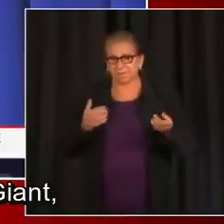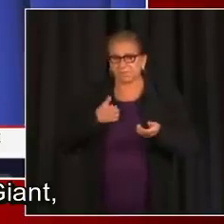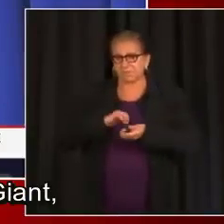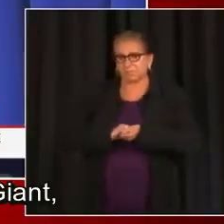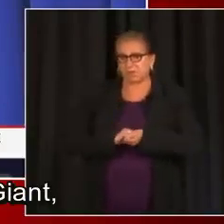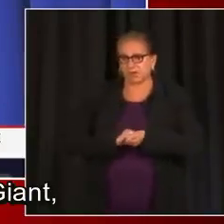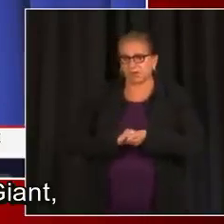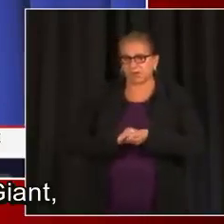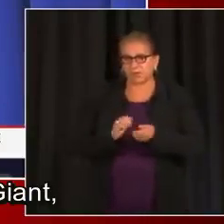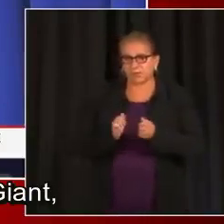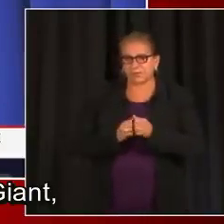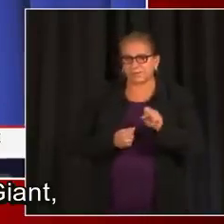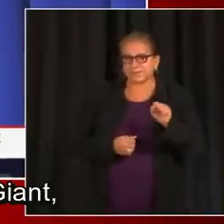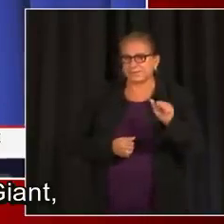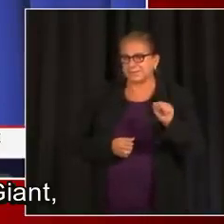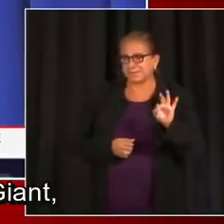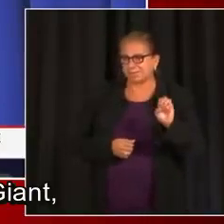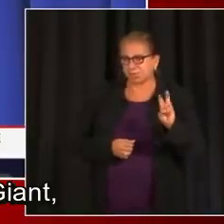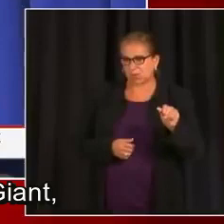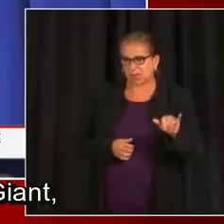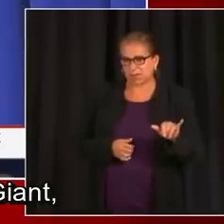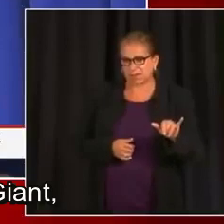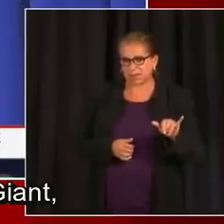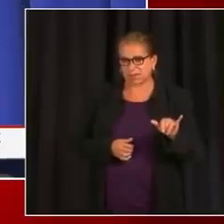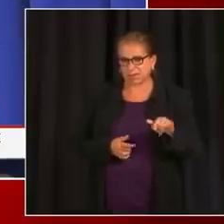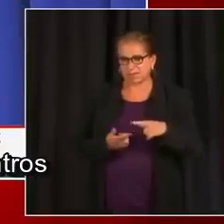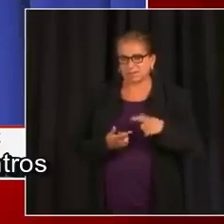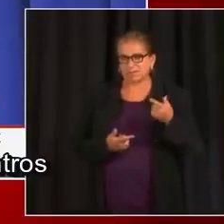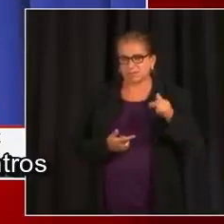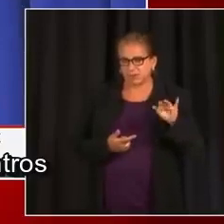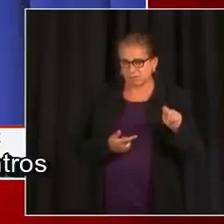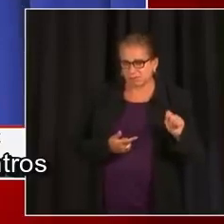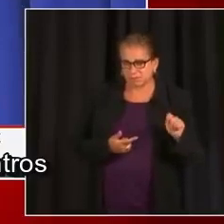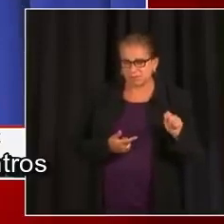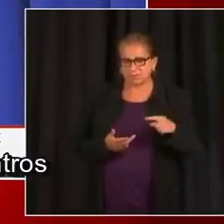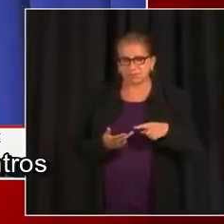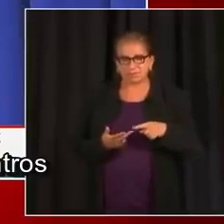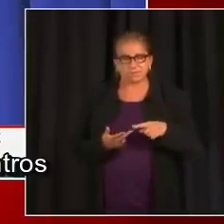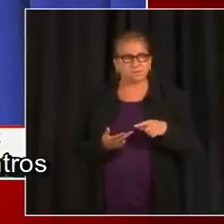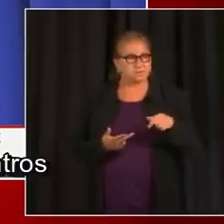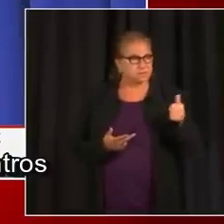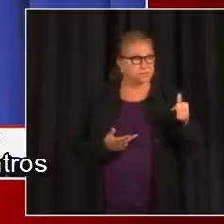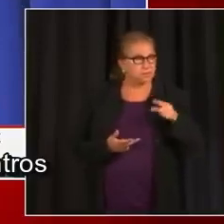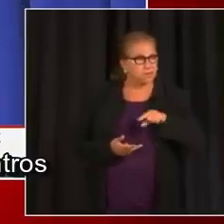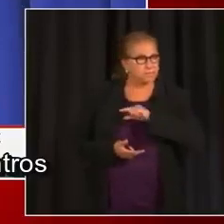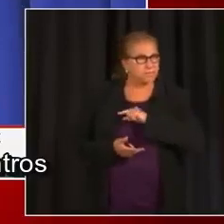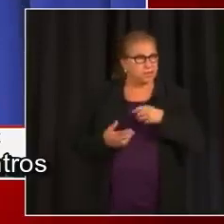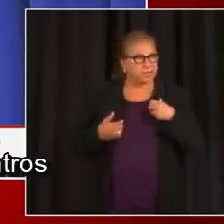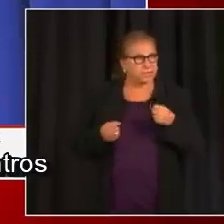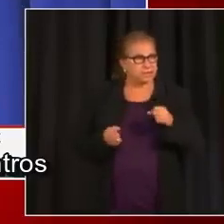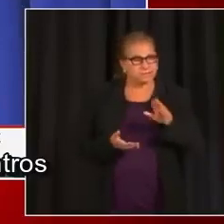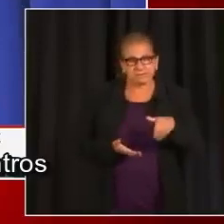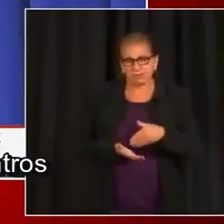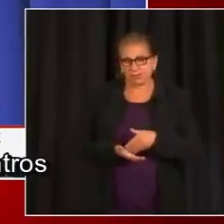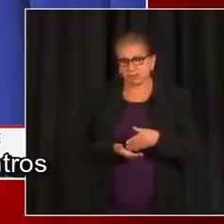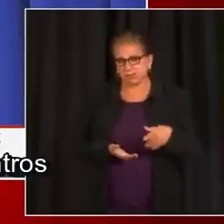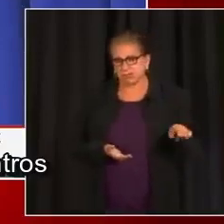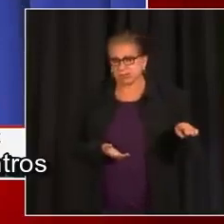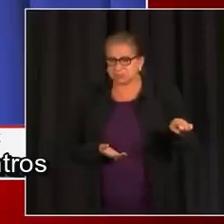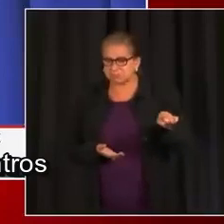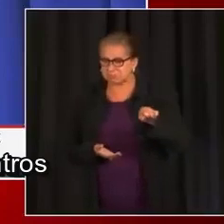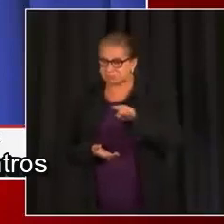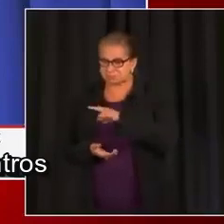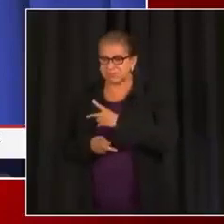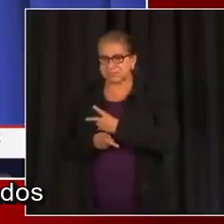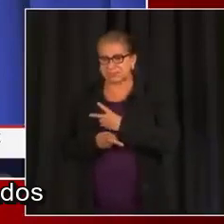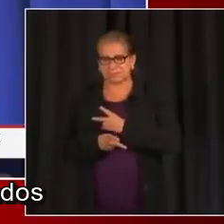Nos estamos asociando con Safeway y Giant. También nos estamos asociando con algunos de los centros médicos